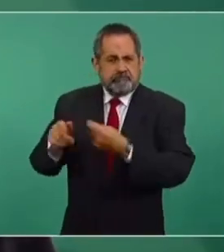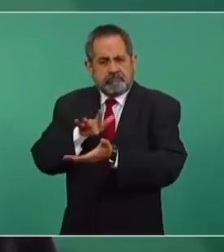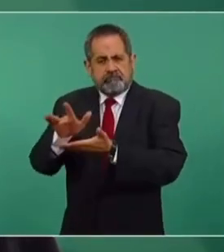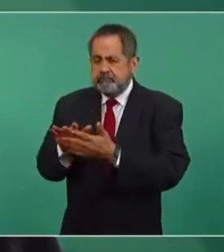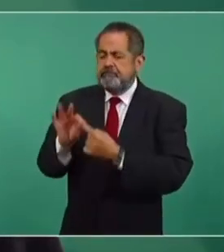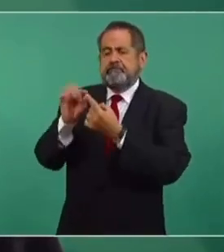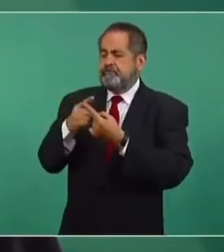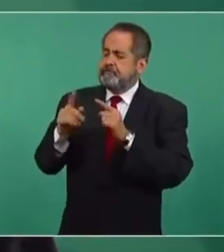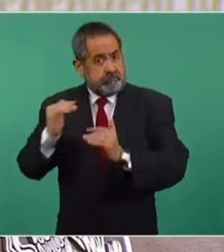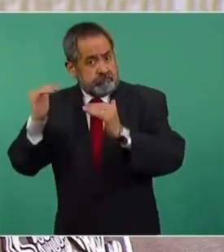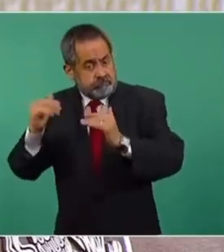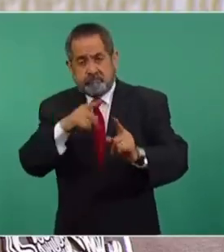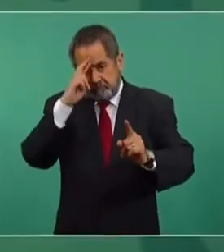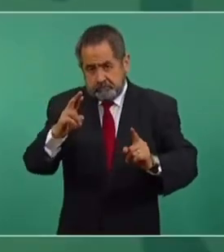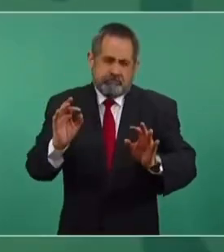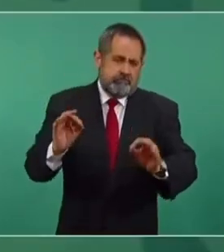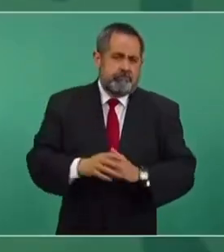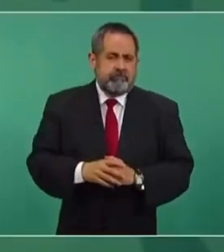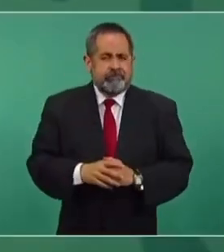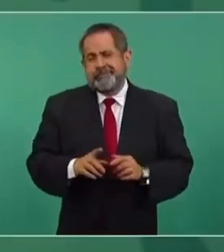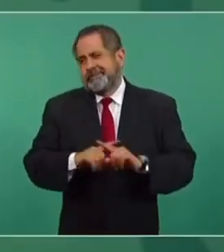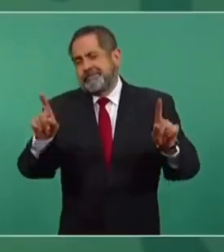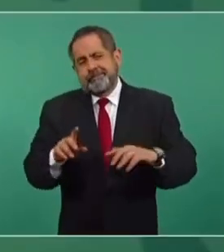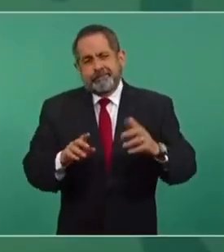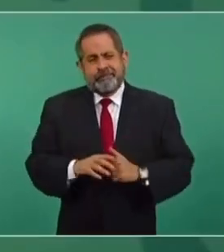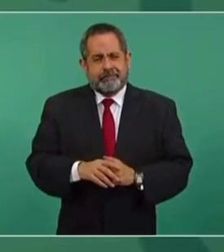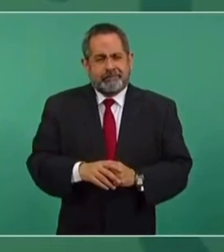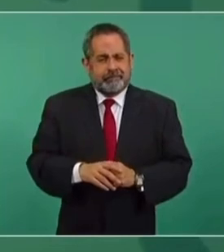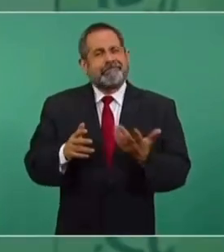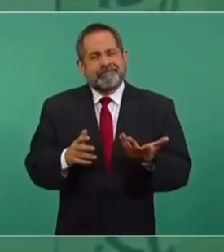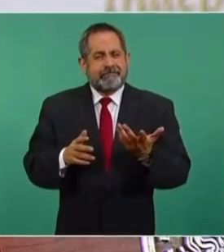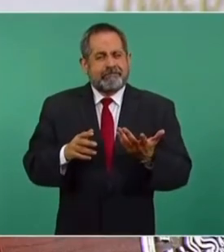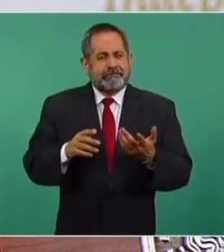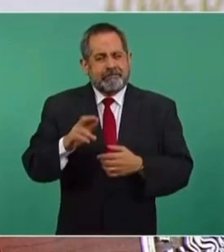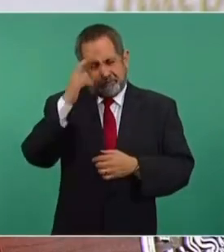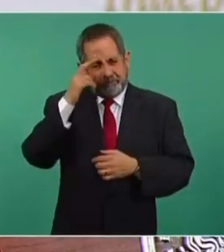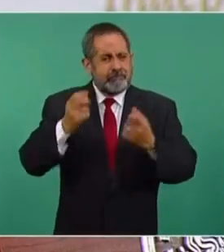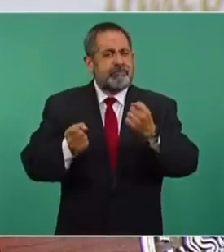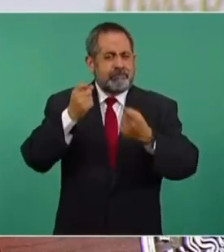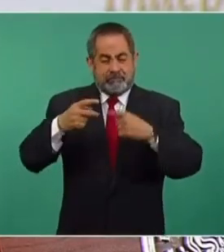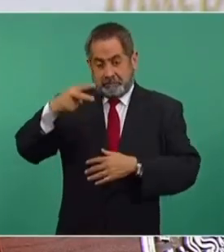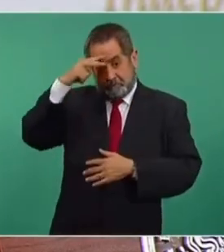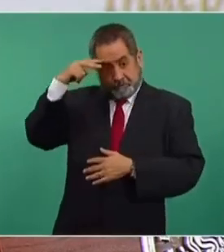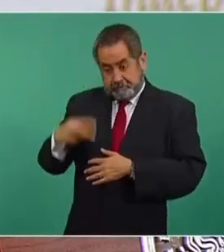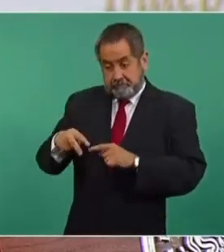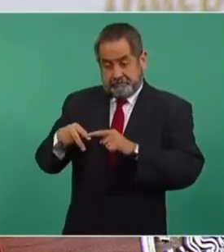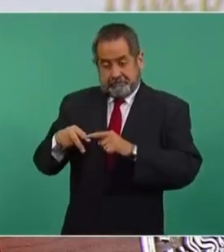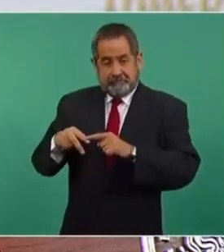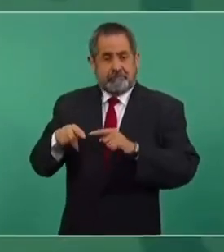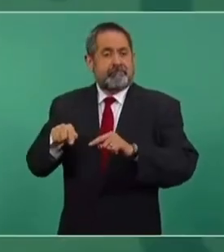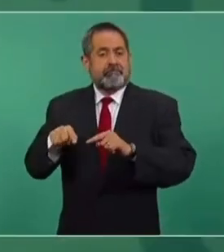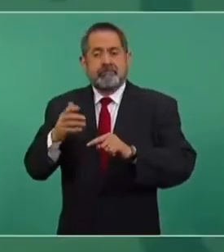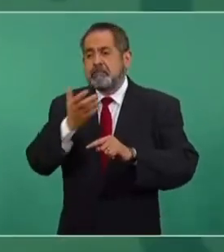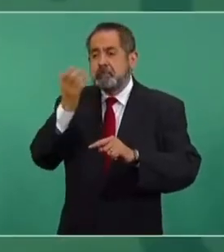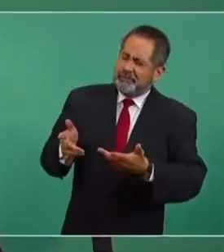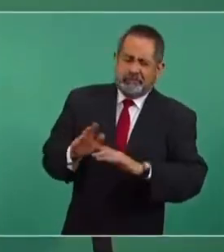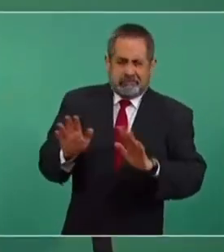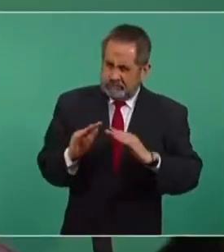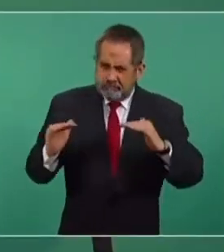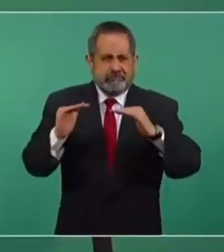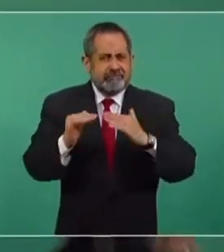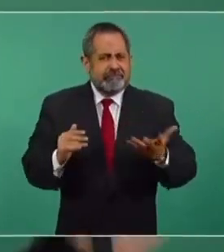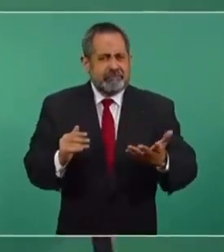a darnos un trato de igualdad, muy contrario a los… Unos internacionalistas mexicanos acostumbrados a la sumisión.